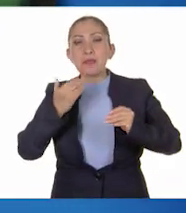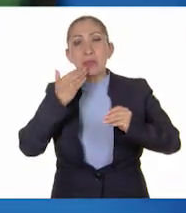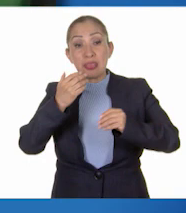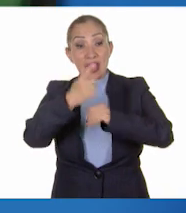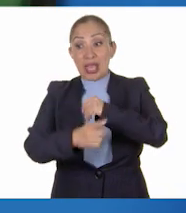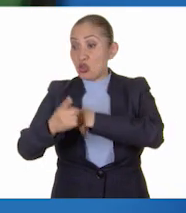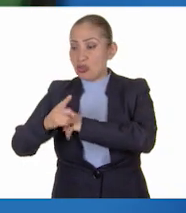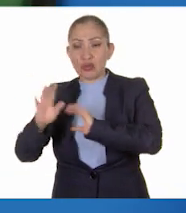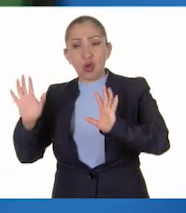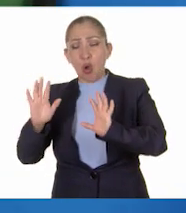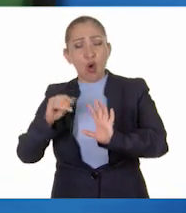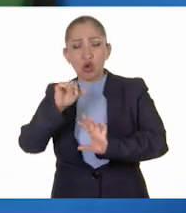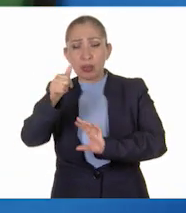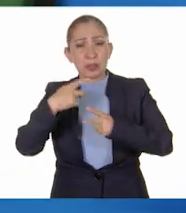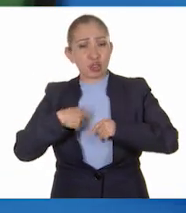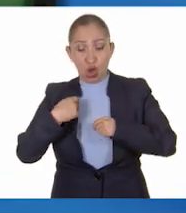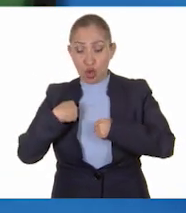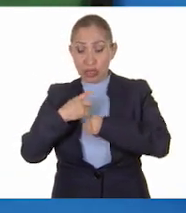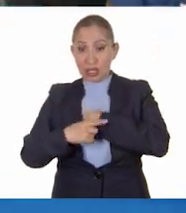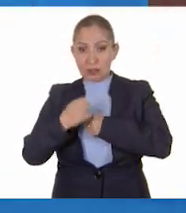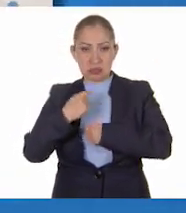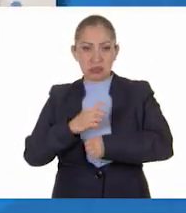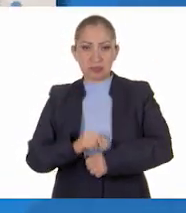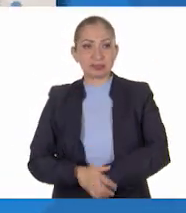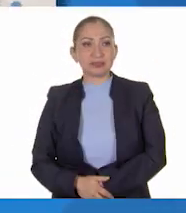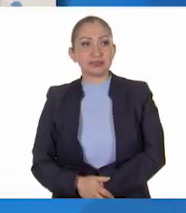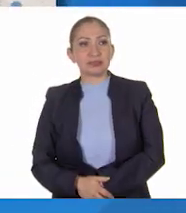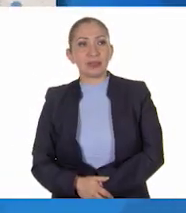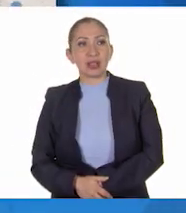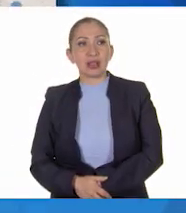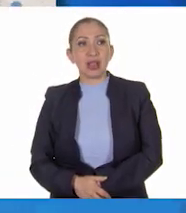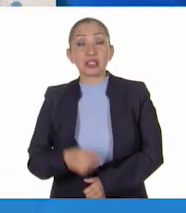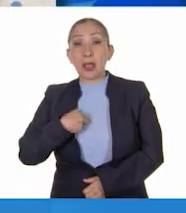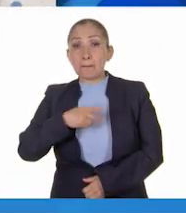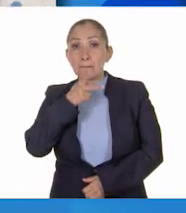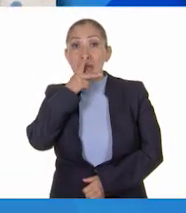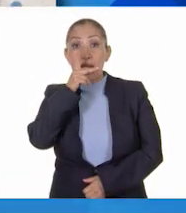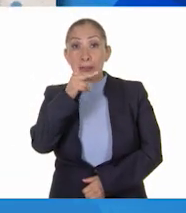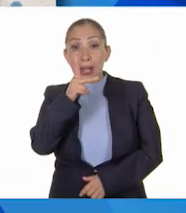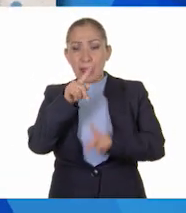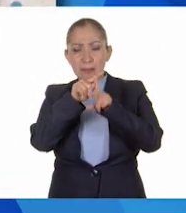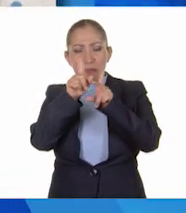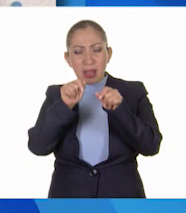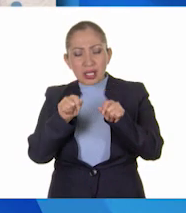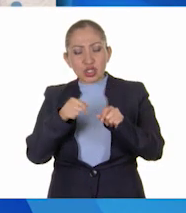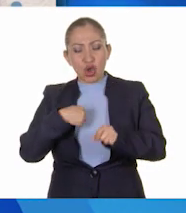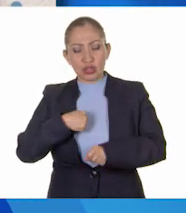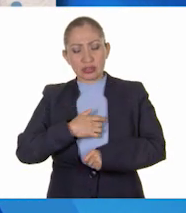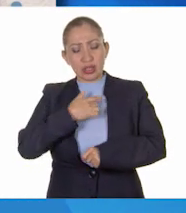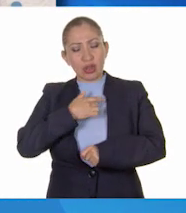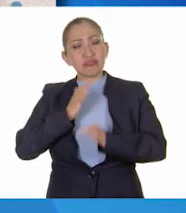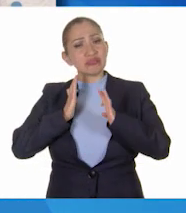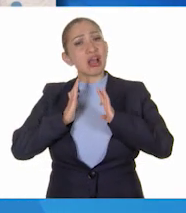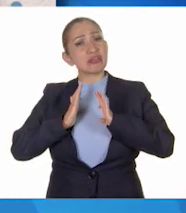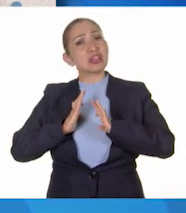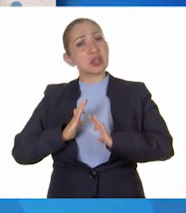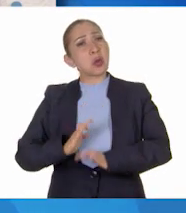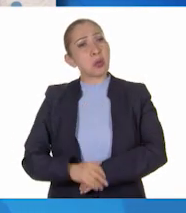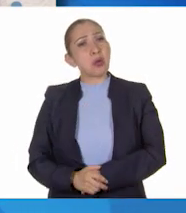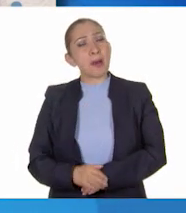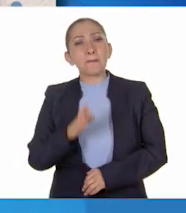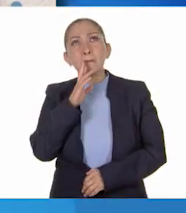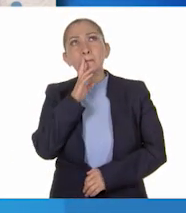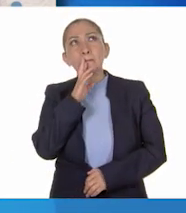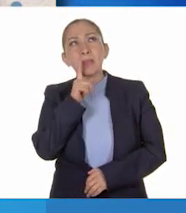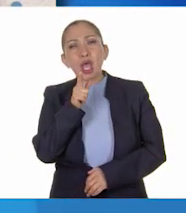daño y hacemos daño a las demás personas. Cuando escucho la palabra paz, siento tranquilidad y creo que es